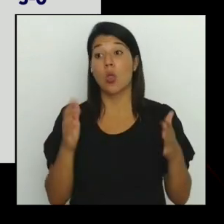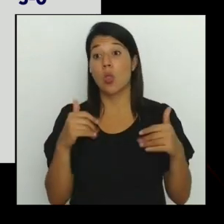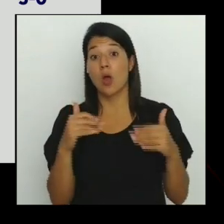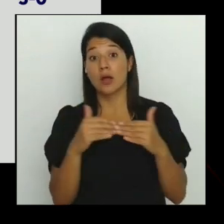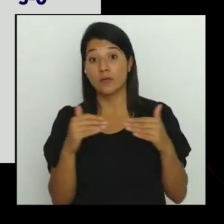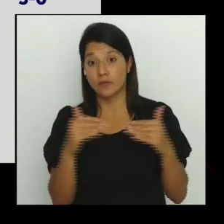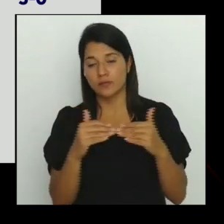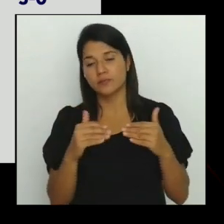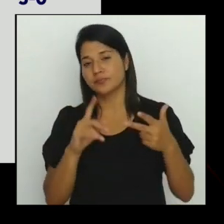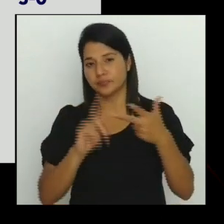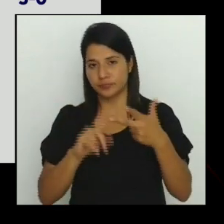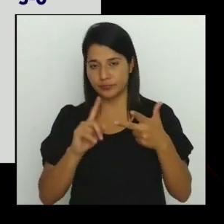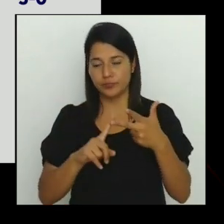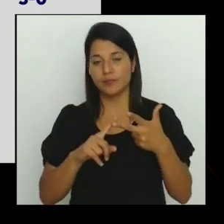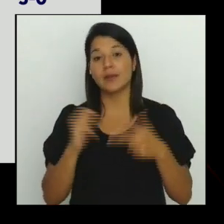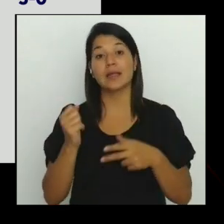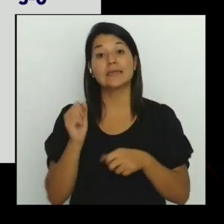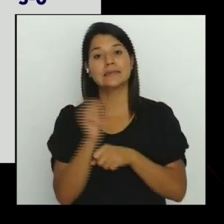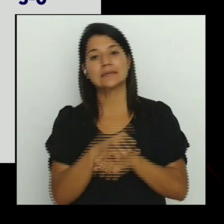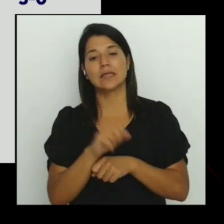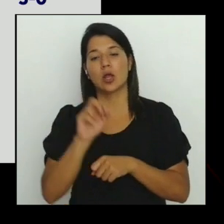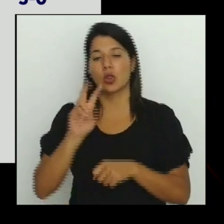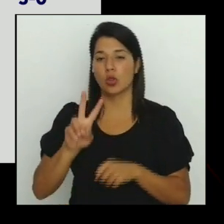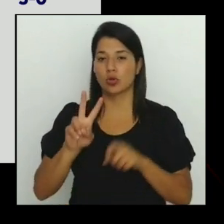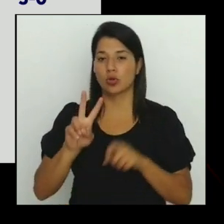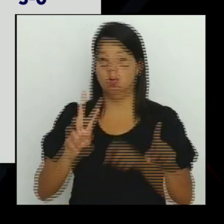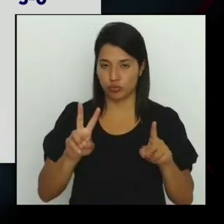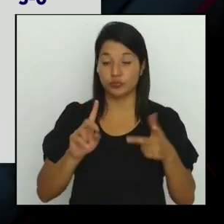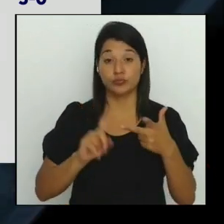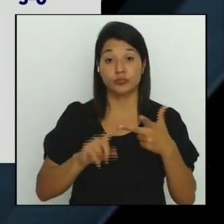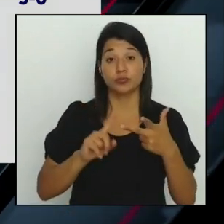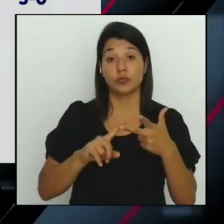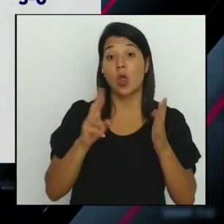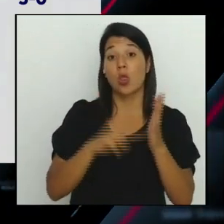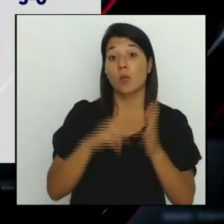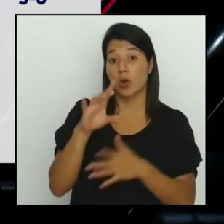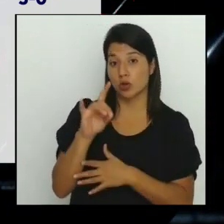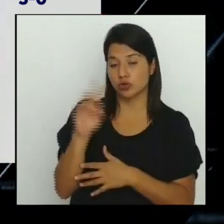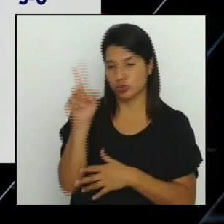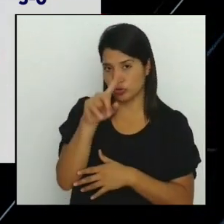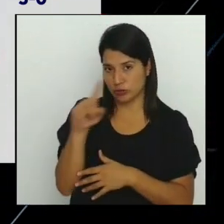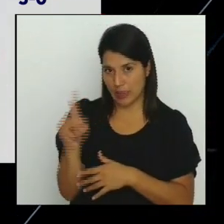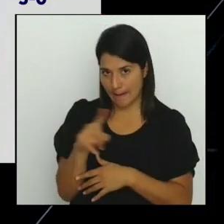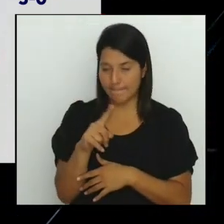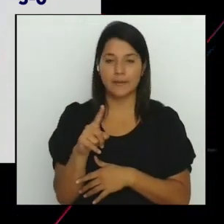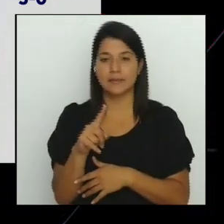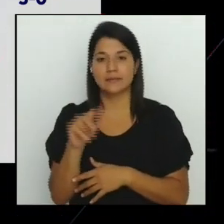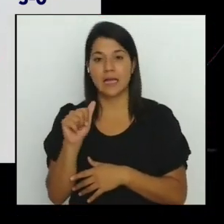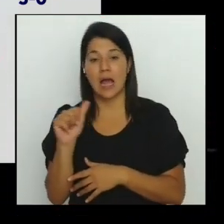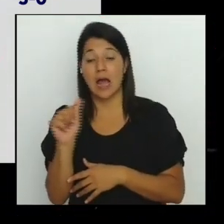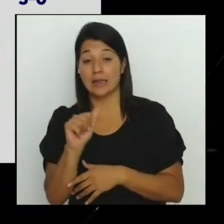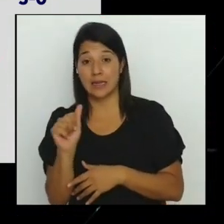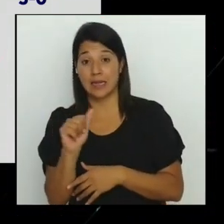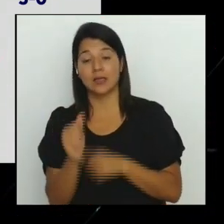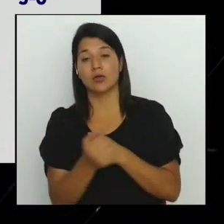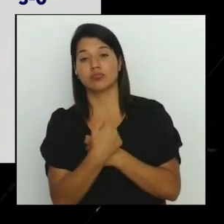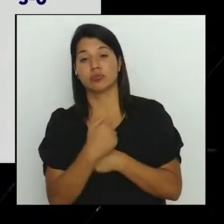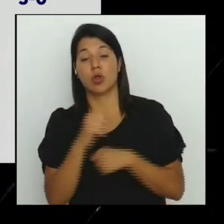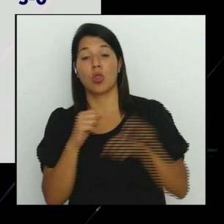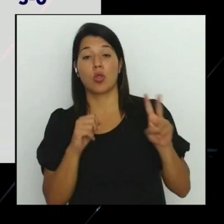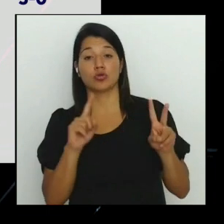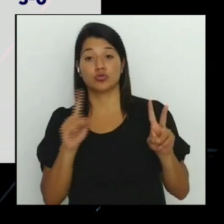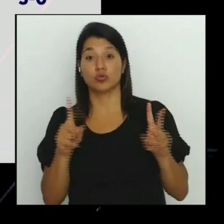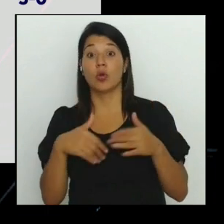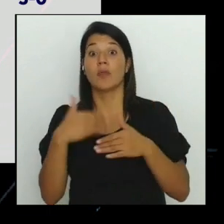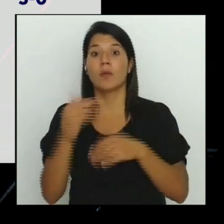que ganó el Zapriza 2 a 1 en la CONCACAF del 2008 Zapriza remontó ante el Atlante tras perder 2 a 1 en la ida y luego ganar 3 a 0 en la